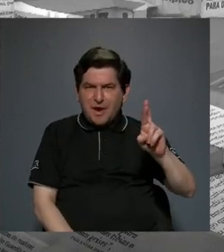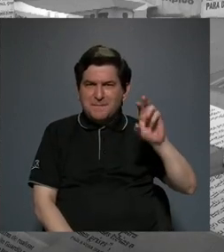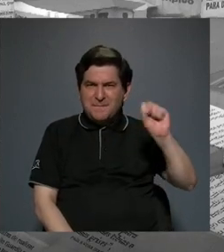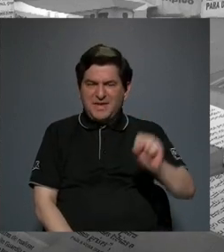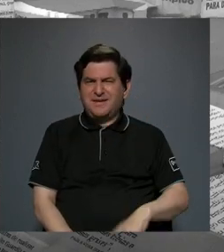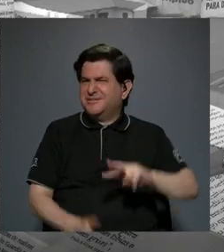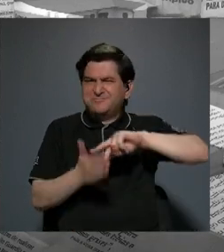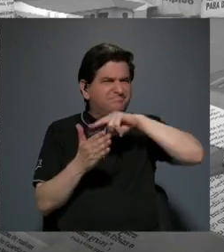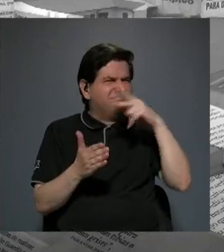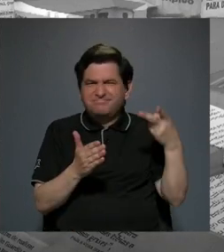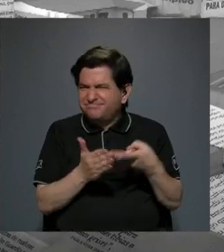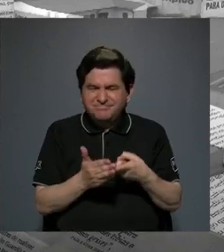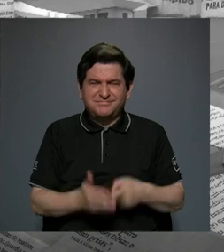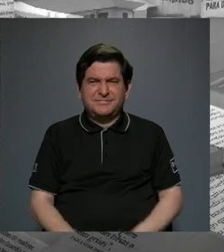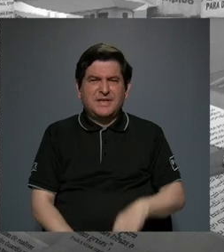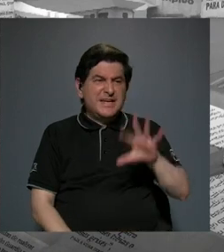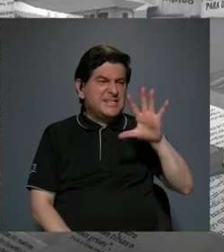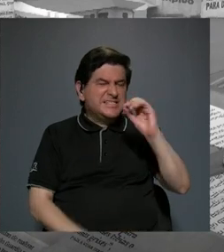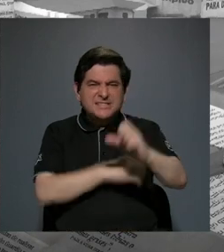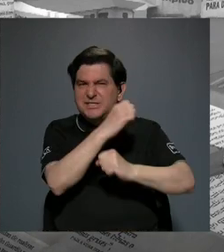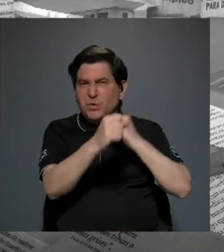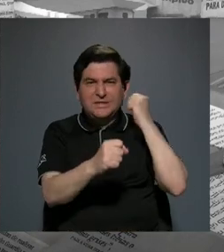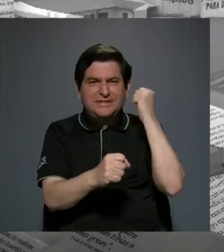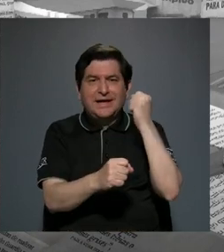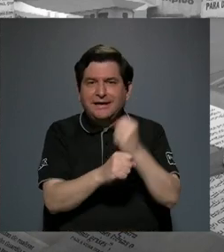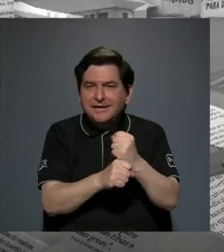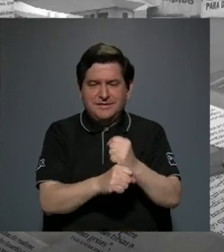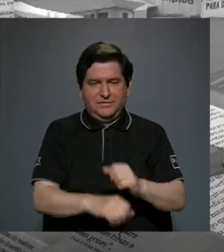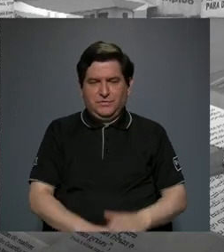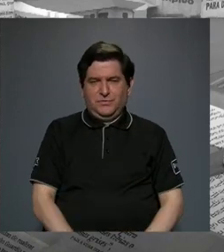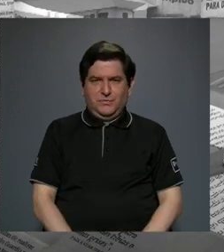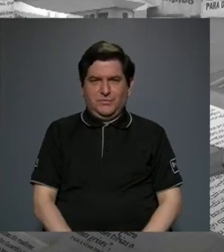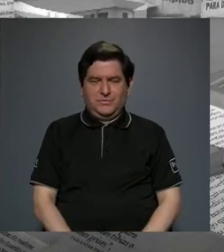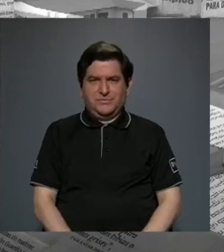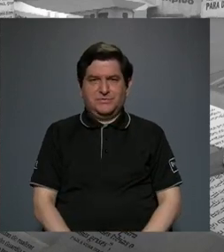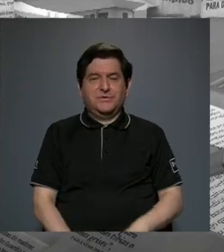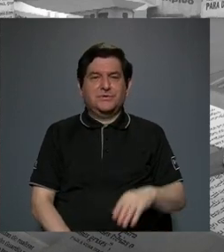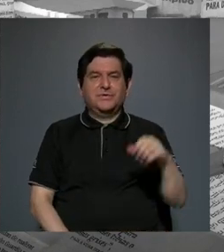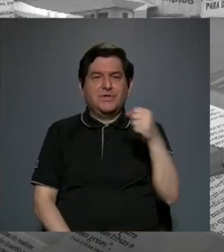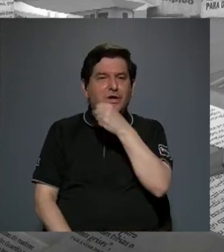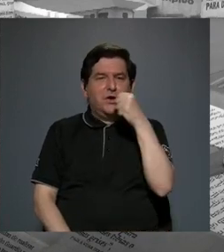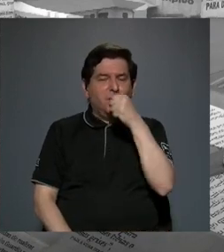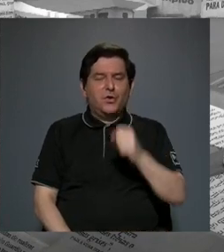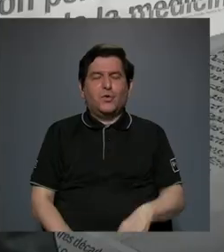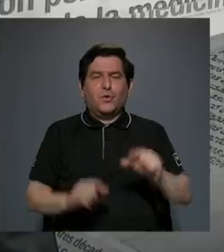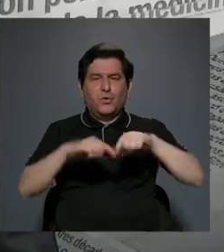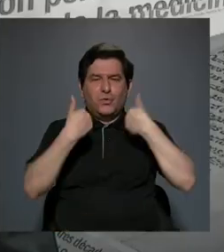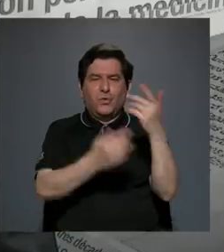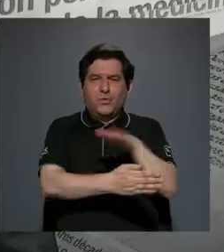significa estos 50 años del Coro Sinfónico?